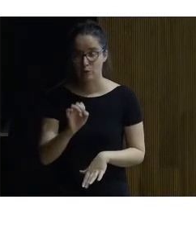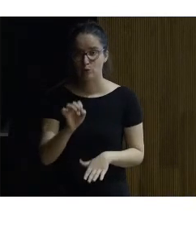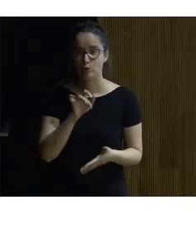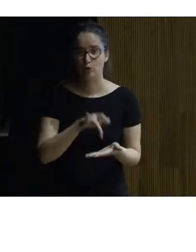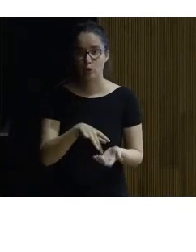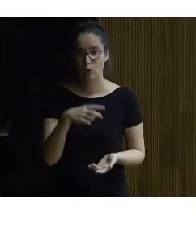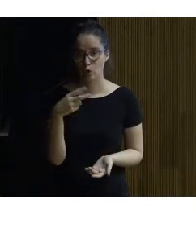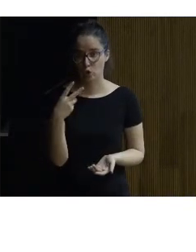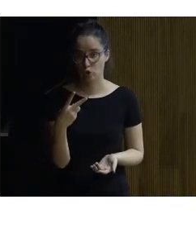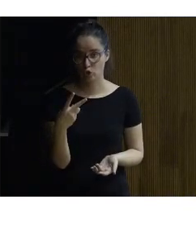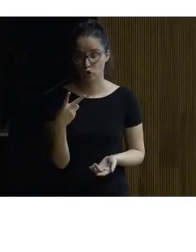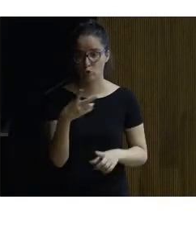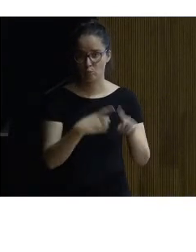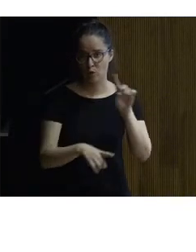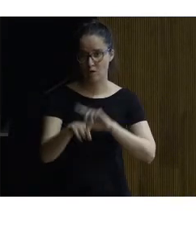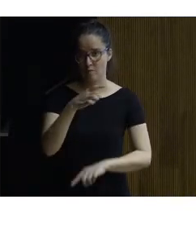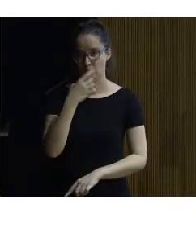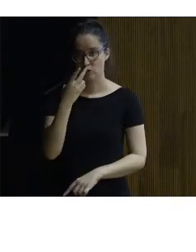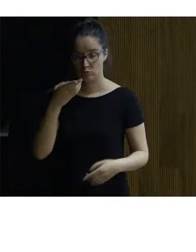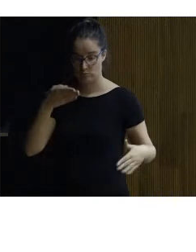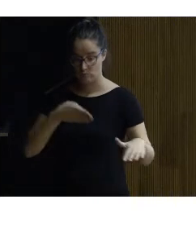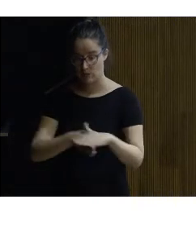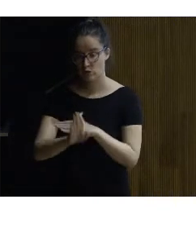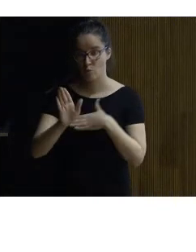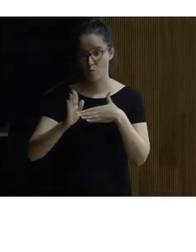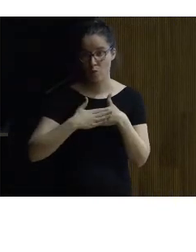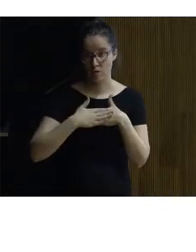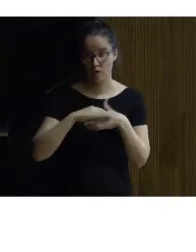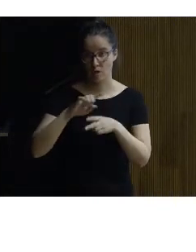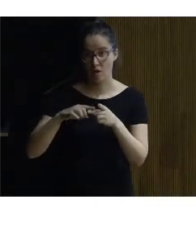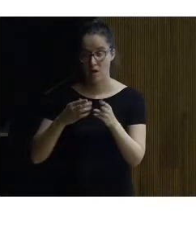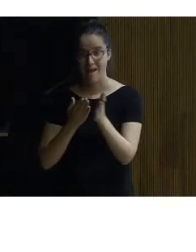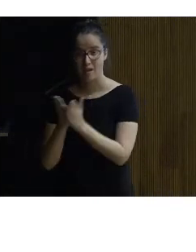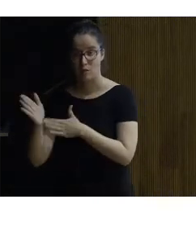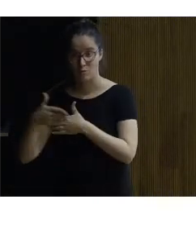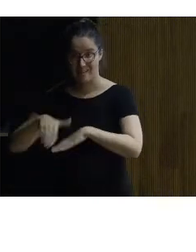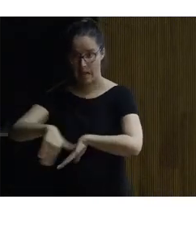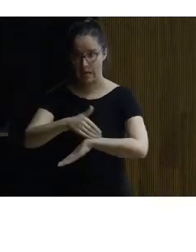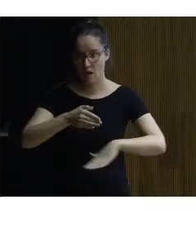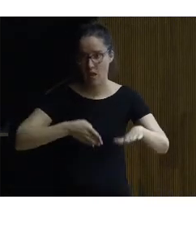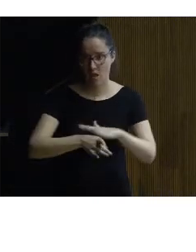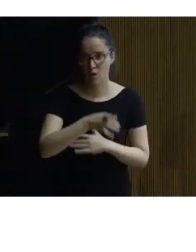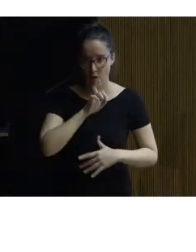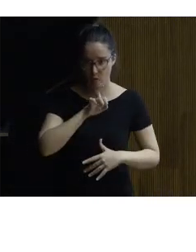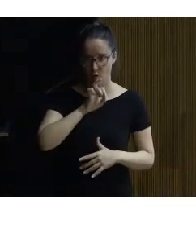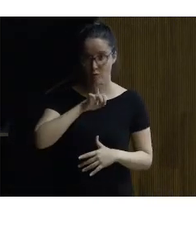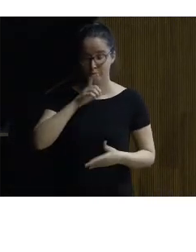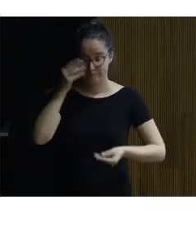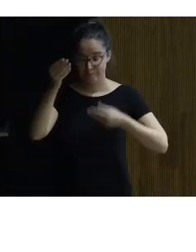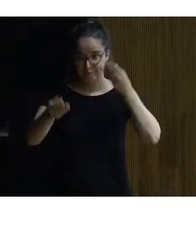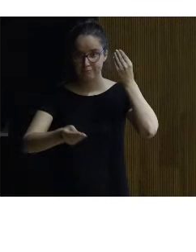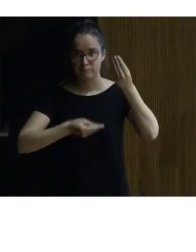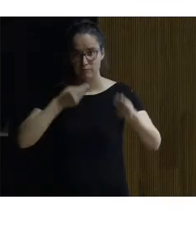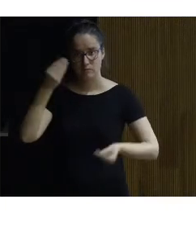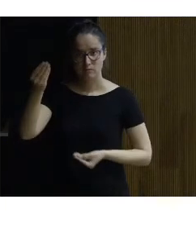dos problemas el acceso a la puerta y el acceso a la puerta desde la calle se planteó